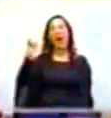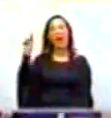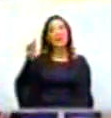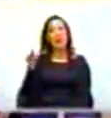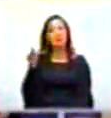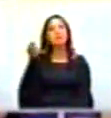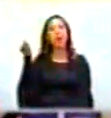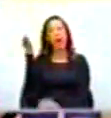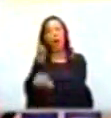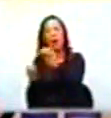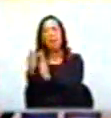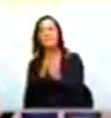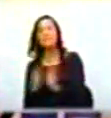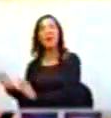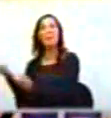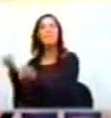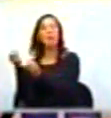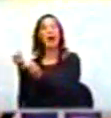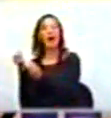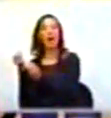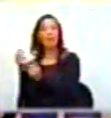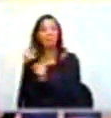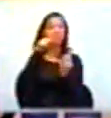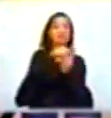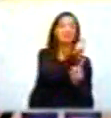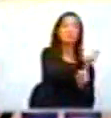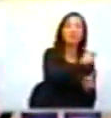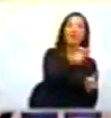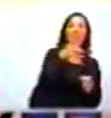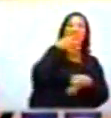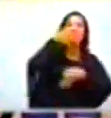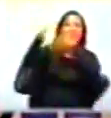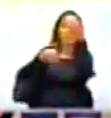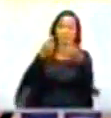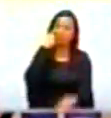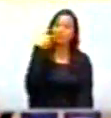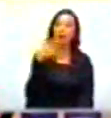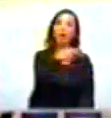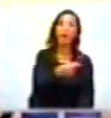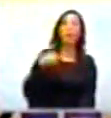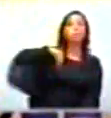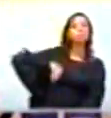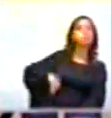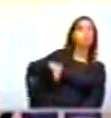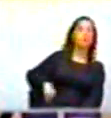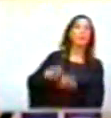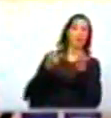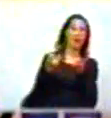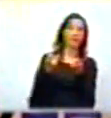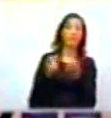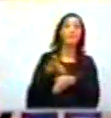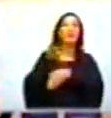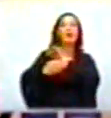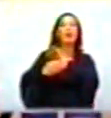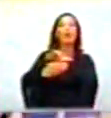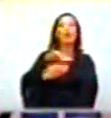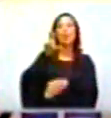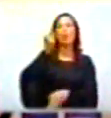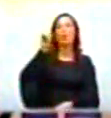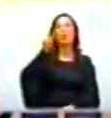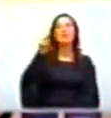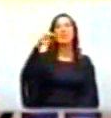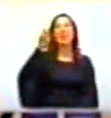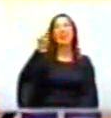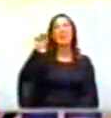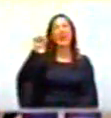plan para que se embolsillaran la plata de las denuncias escandalosas. La familia del doctor Luis Eduardo Vives, la cutire